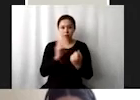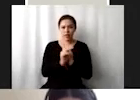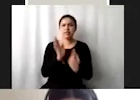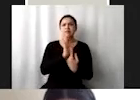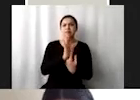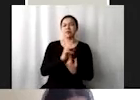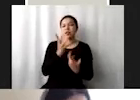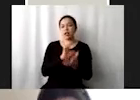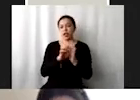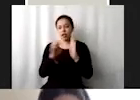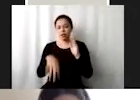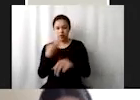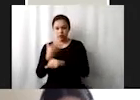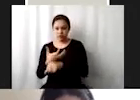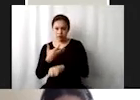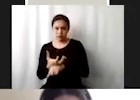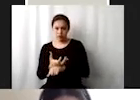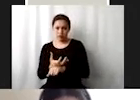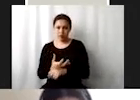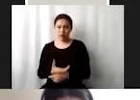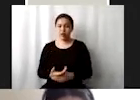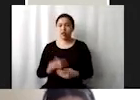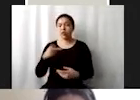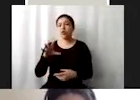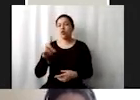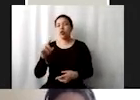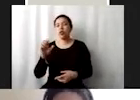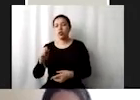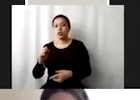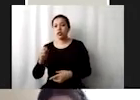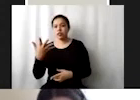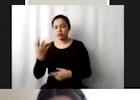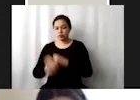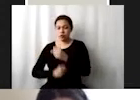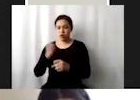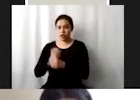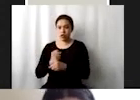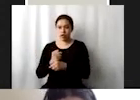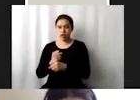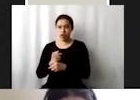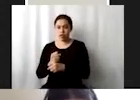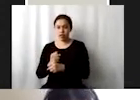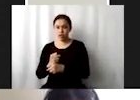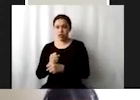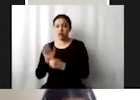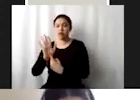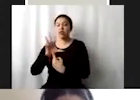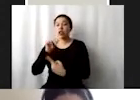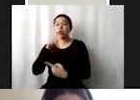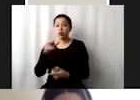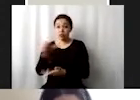es Estados Unidos Estados Unidos no ha presentado su avance de ODS en los últimos cinco años pero hay ciudades dentro de Estados Unidos que sí lo han hecho